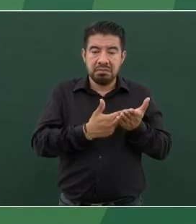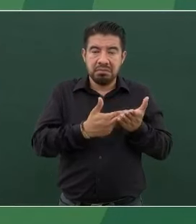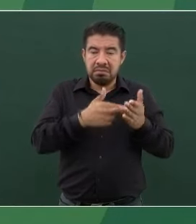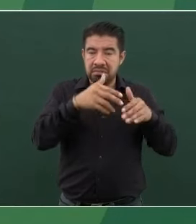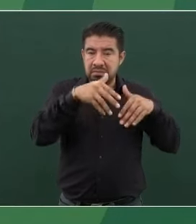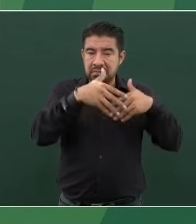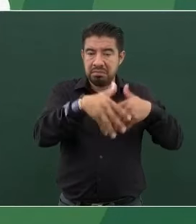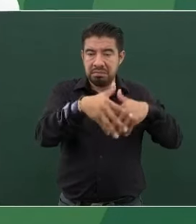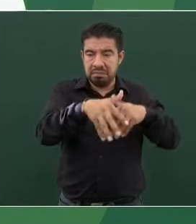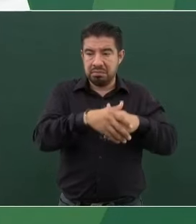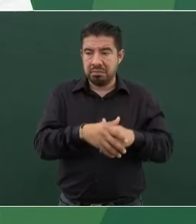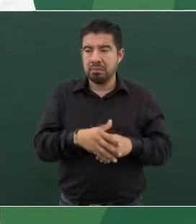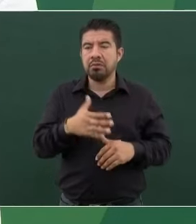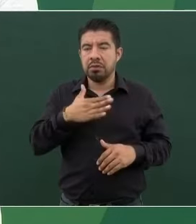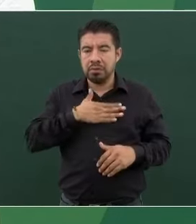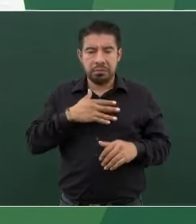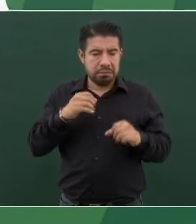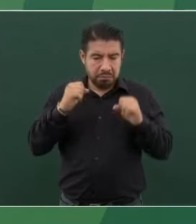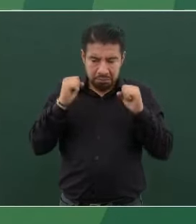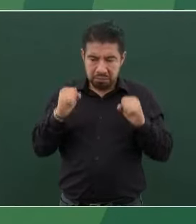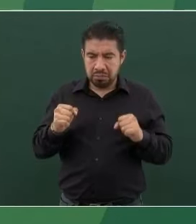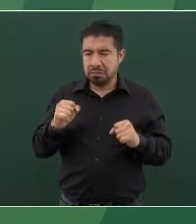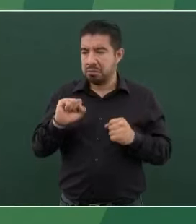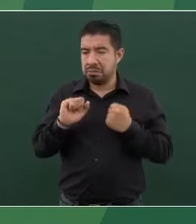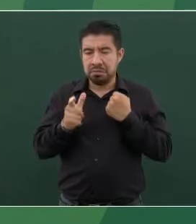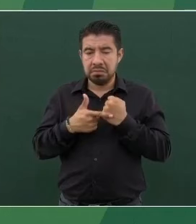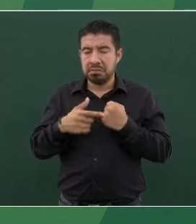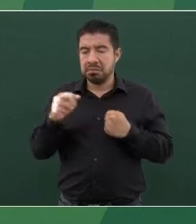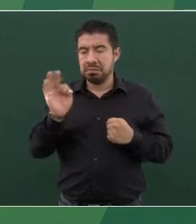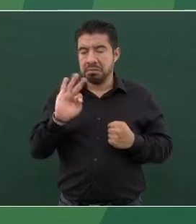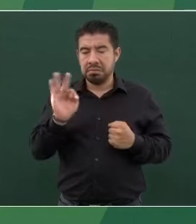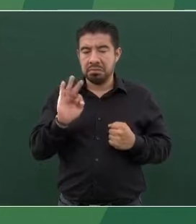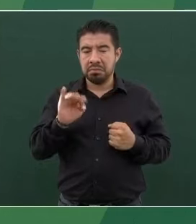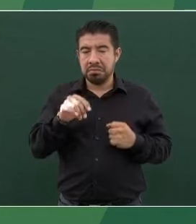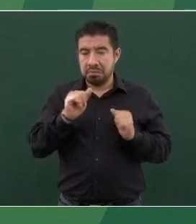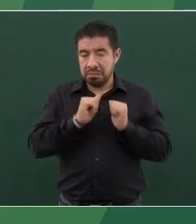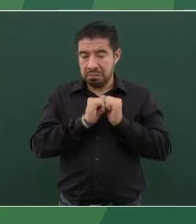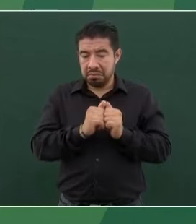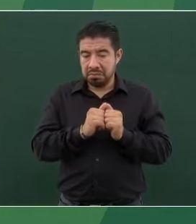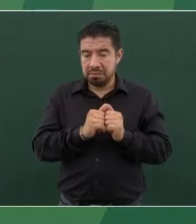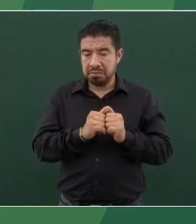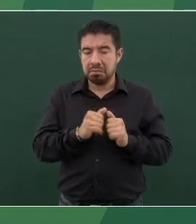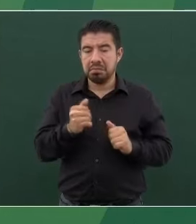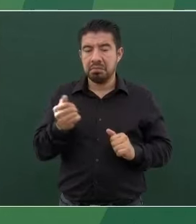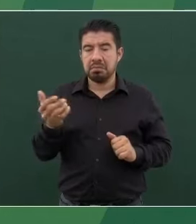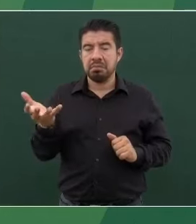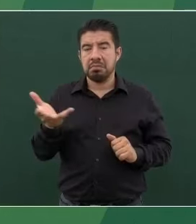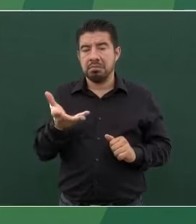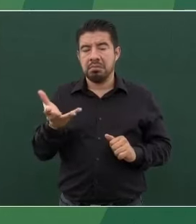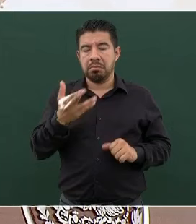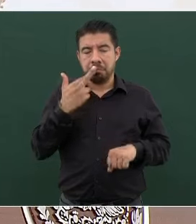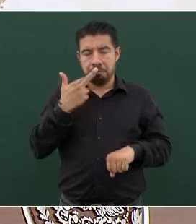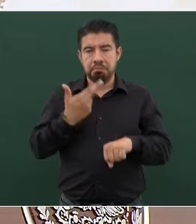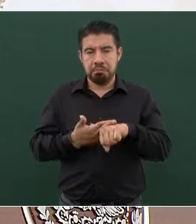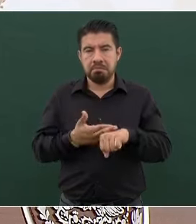seguro que si deciden quedarse, van a actuar de manera muy responsable,